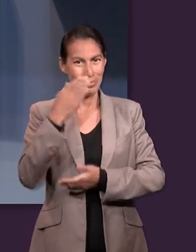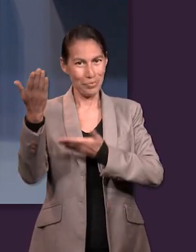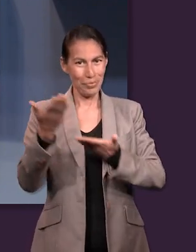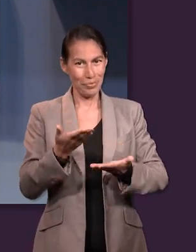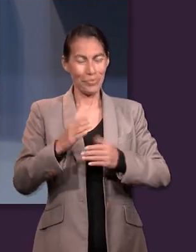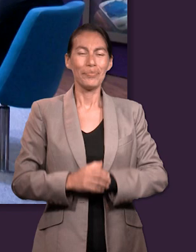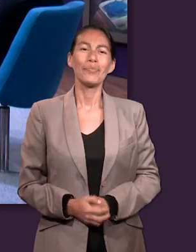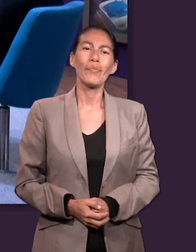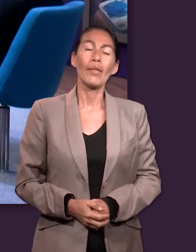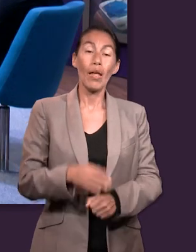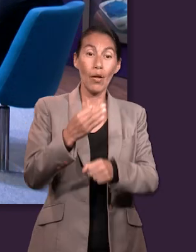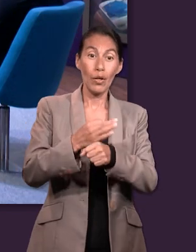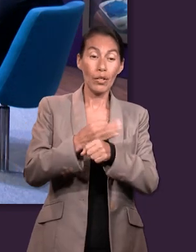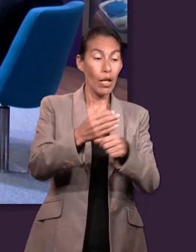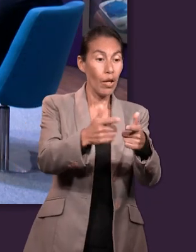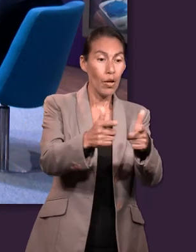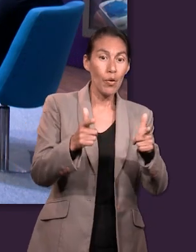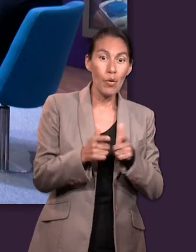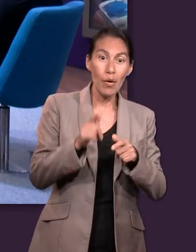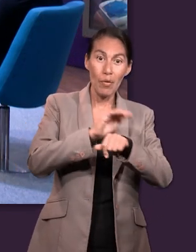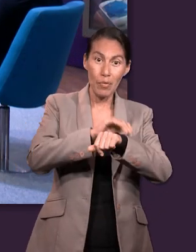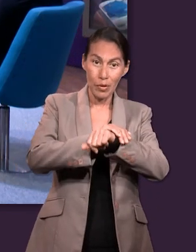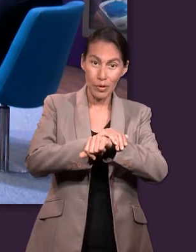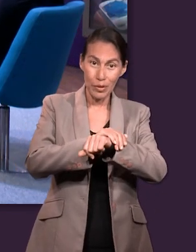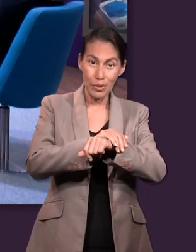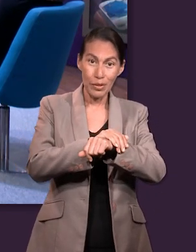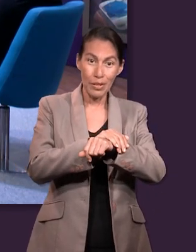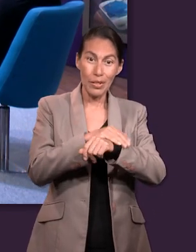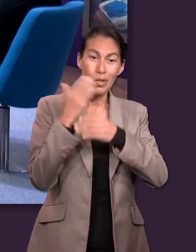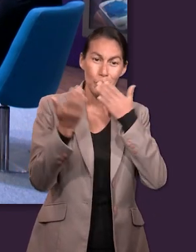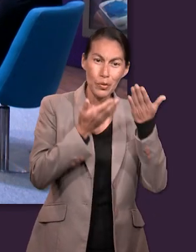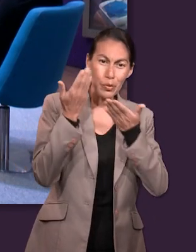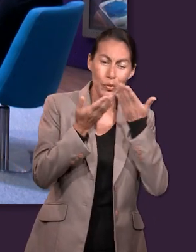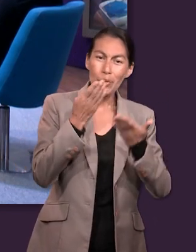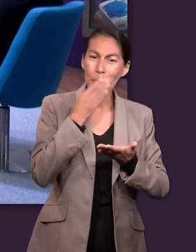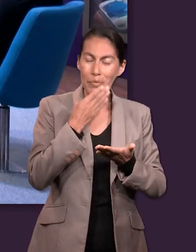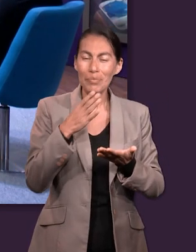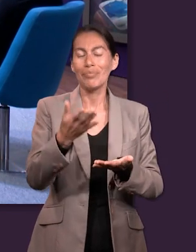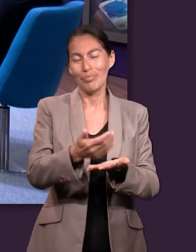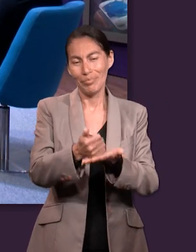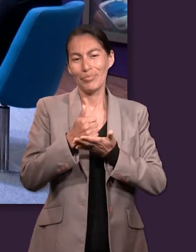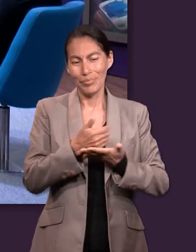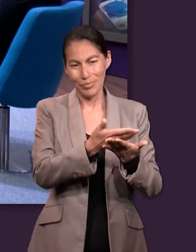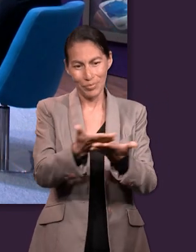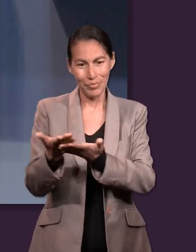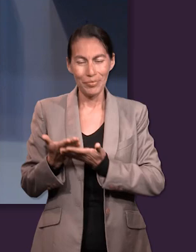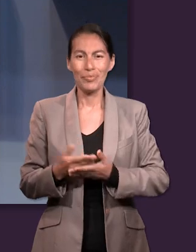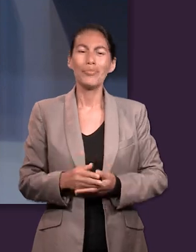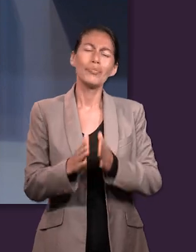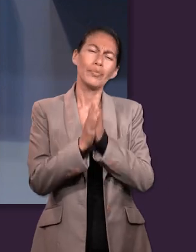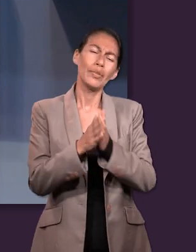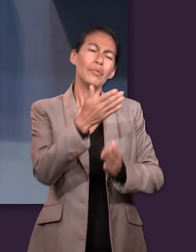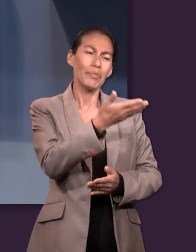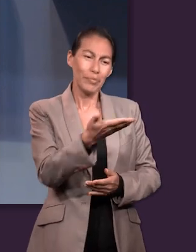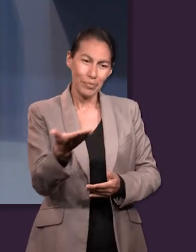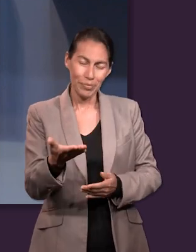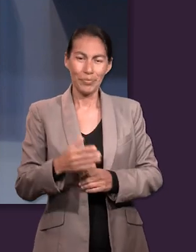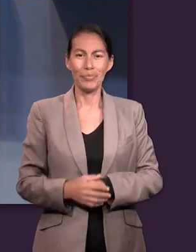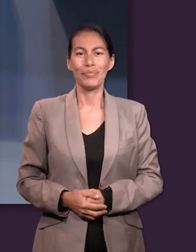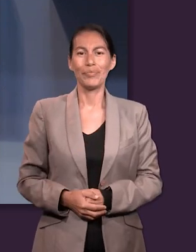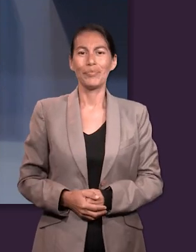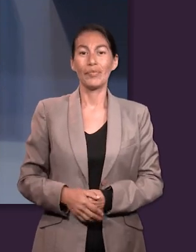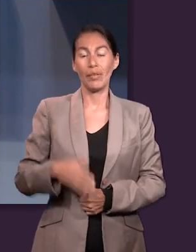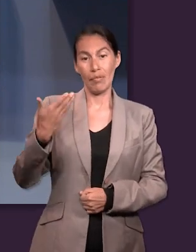grupo de amigos que me ayudarán a tener el repaso de la Biblia. Me gustaría que se presentaran y